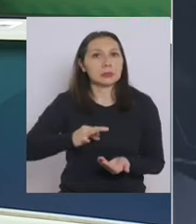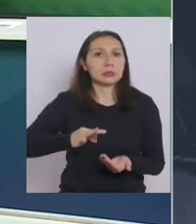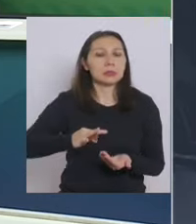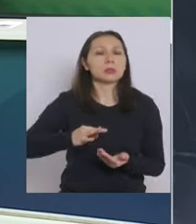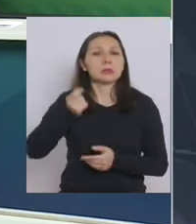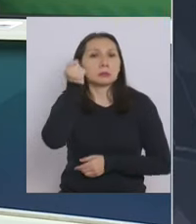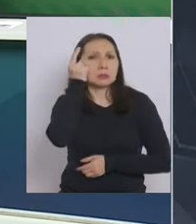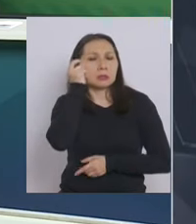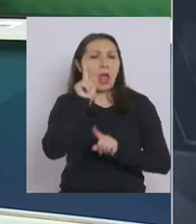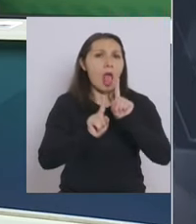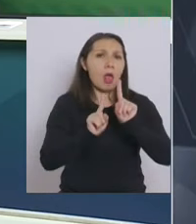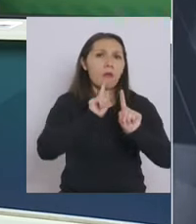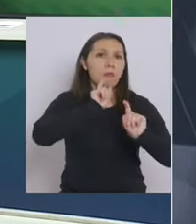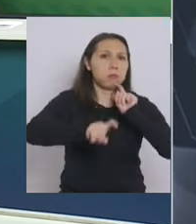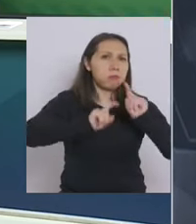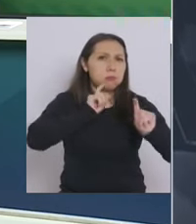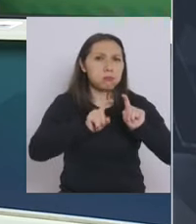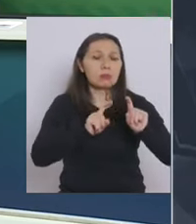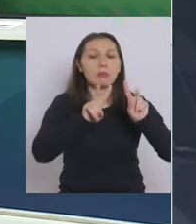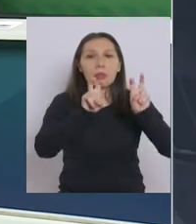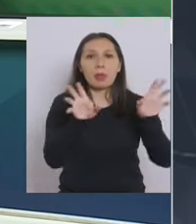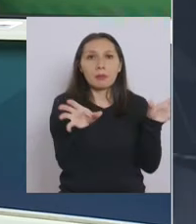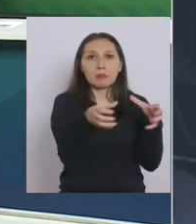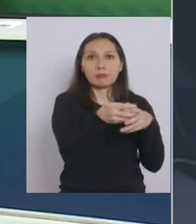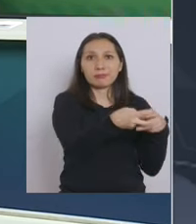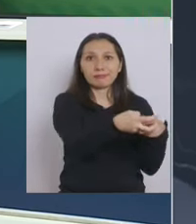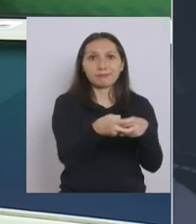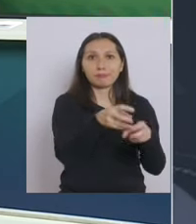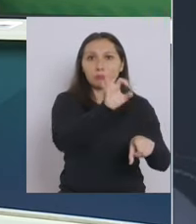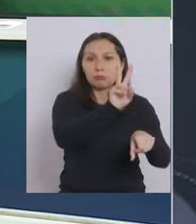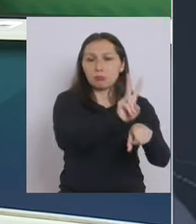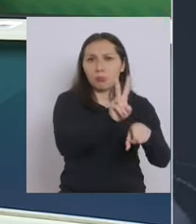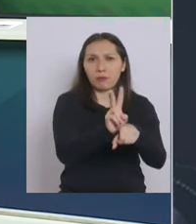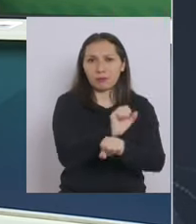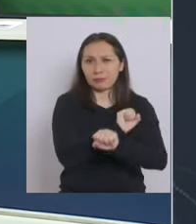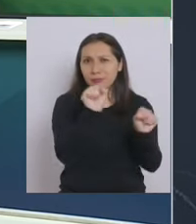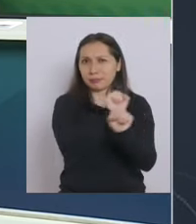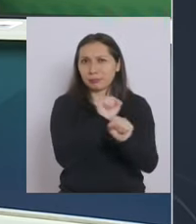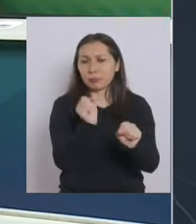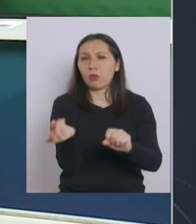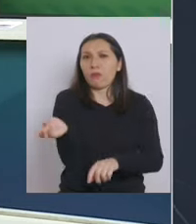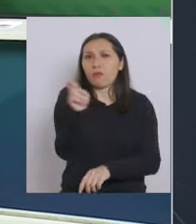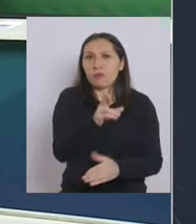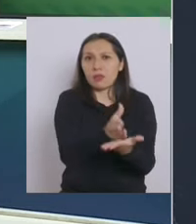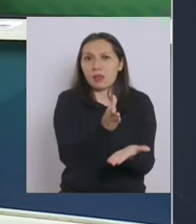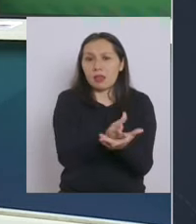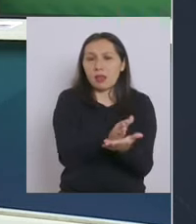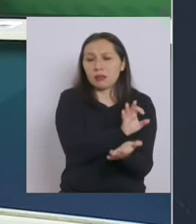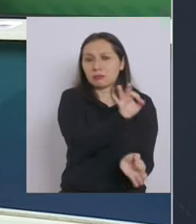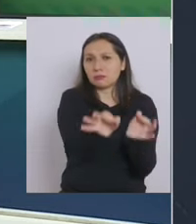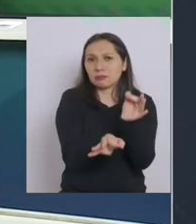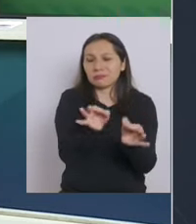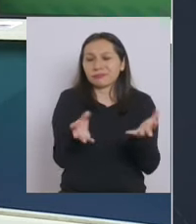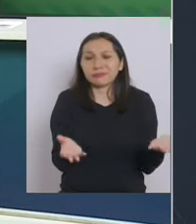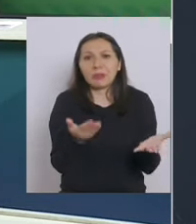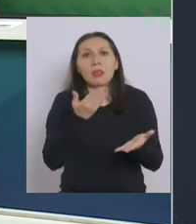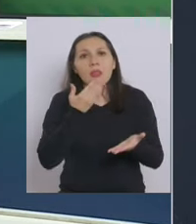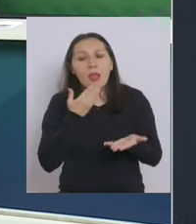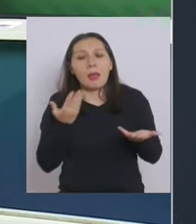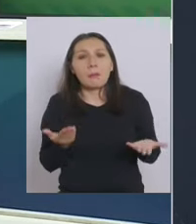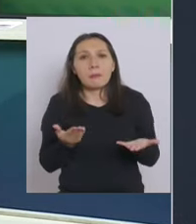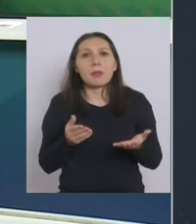entendiendo que hay críticas por ejemplo por parte del colegio de profesores que dicen que no están las condiciones para el retorno o por lo menos también